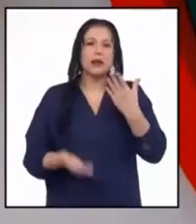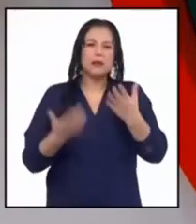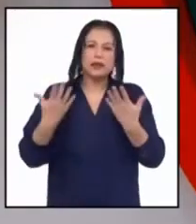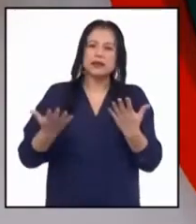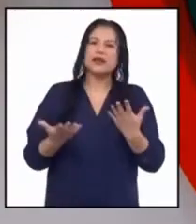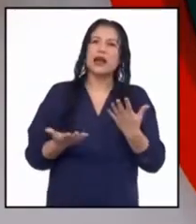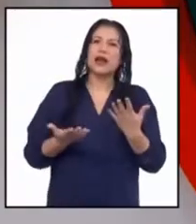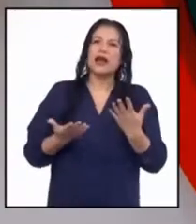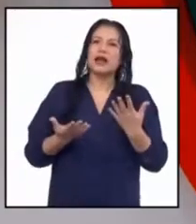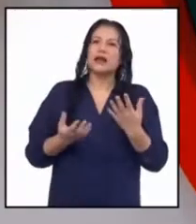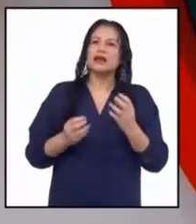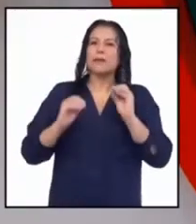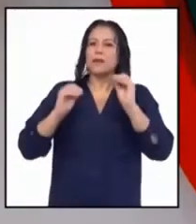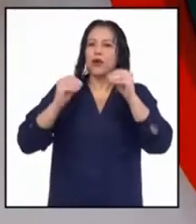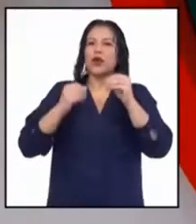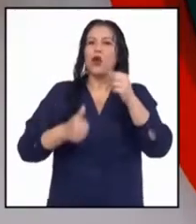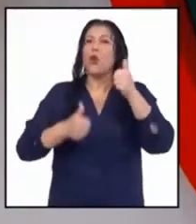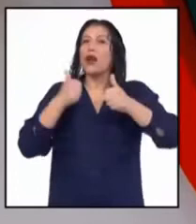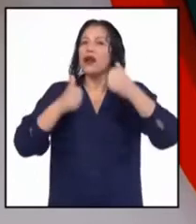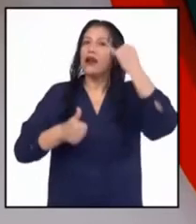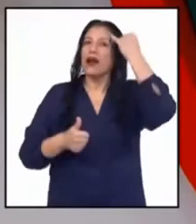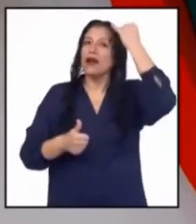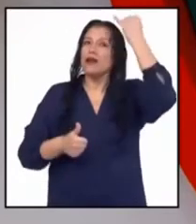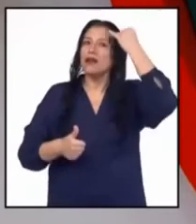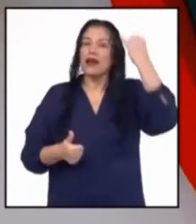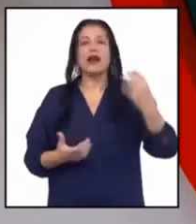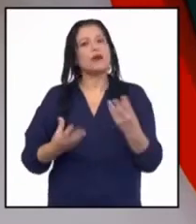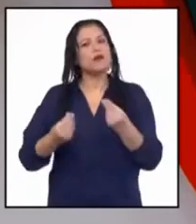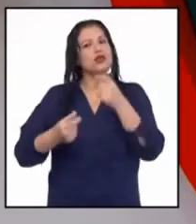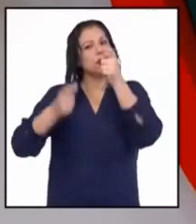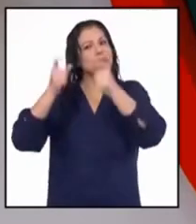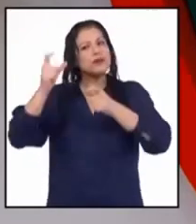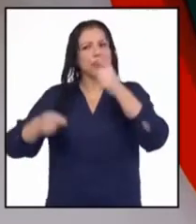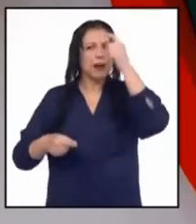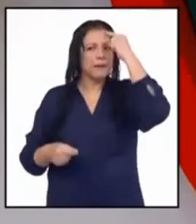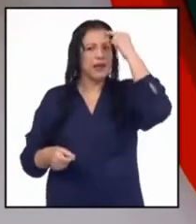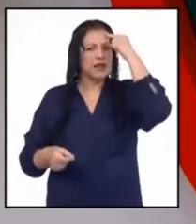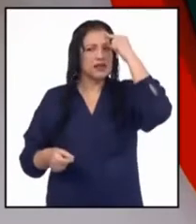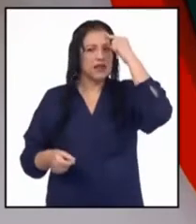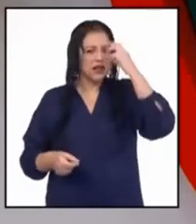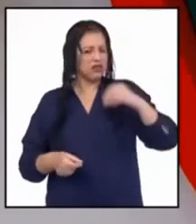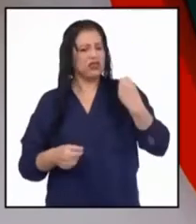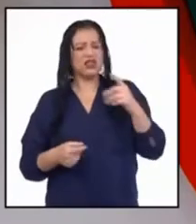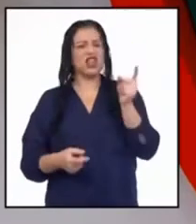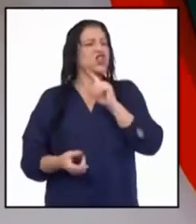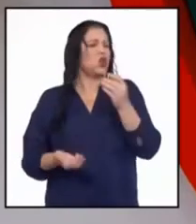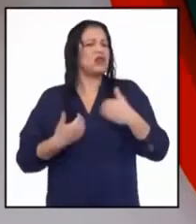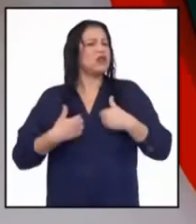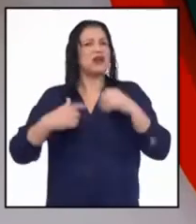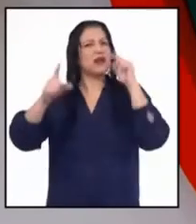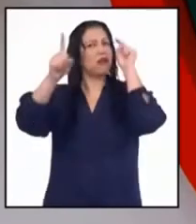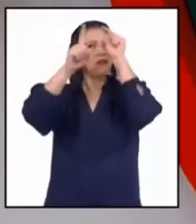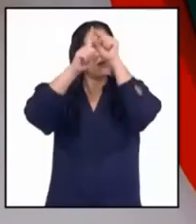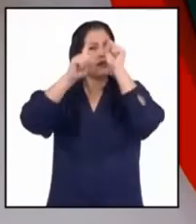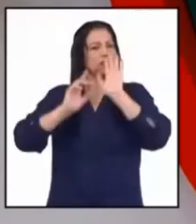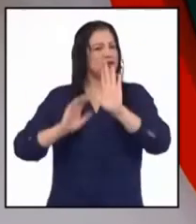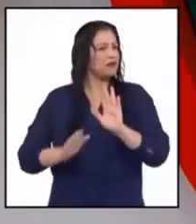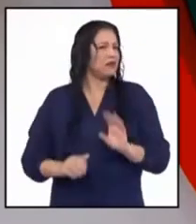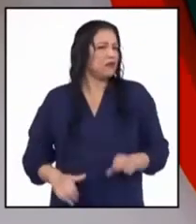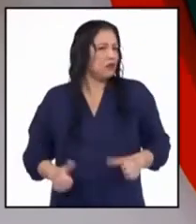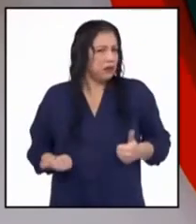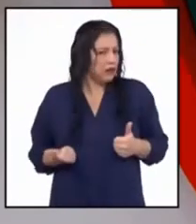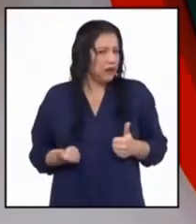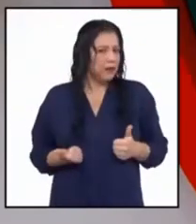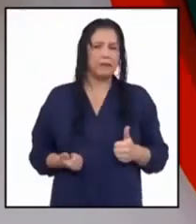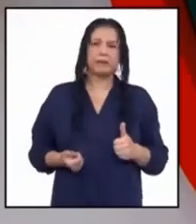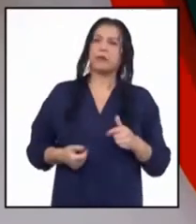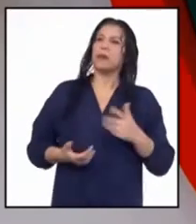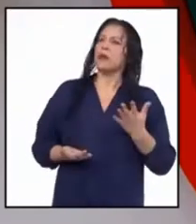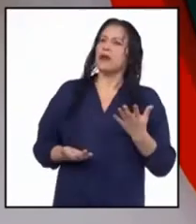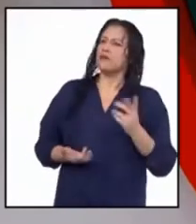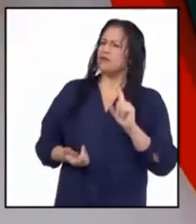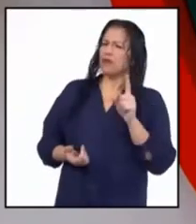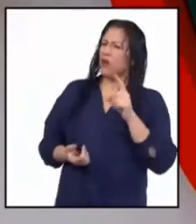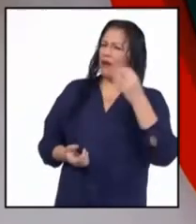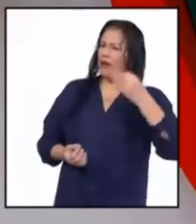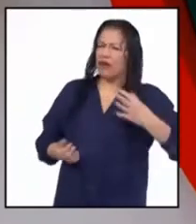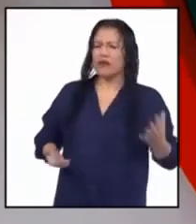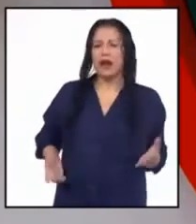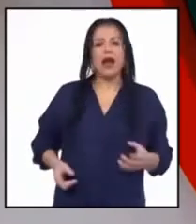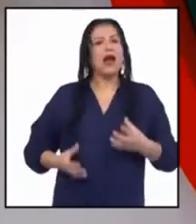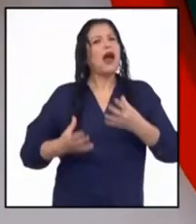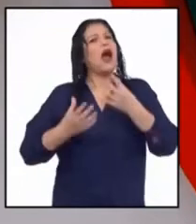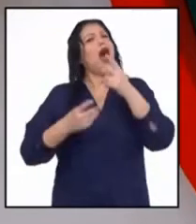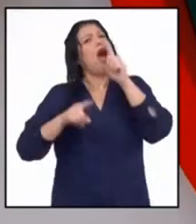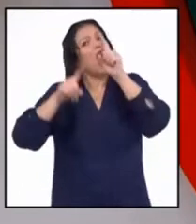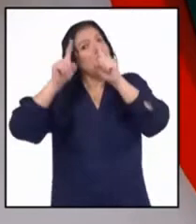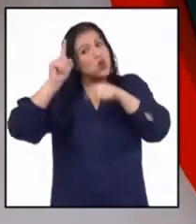muchos comparten sobre que las y los adolescentes no tienen metas en la vida? Pero esto no es así. A algunos les cuesta más que a otros